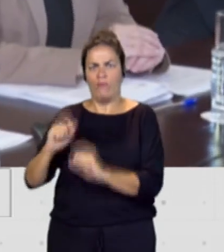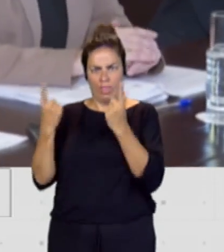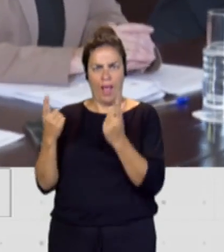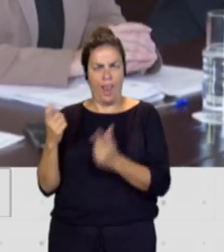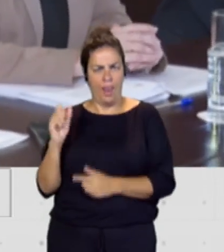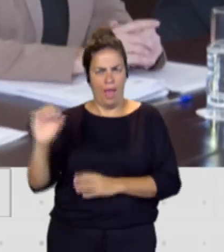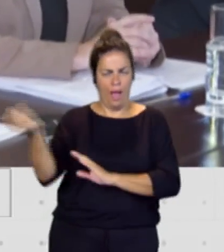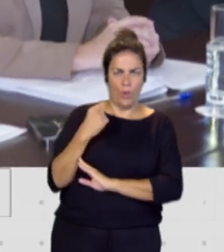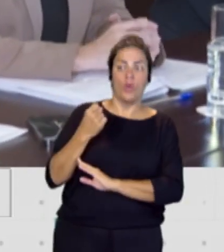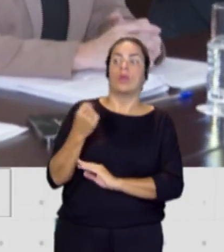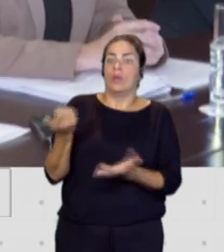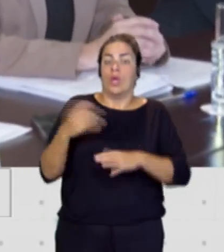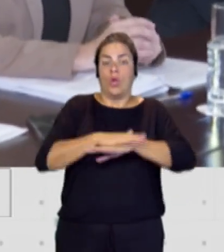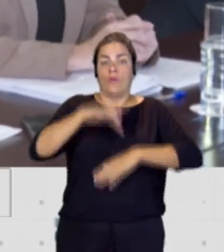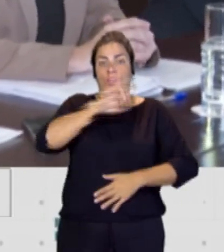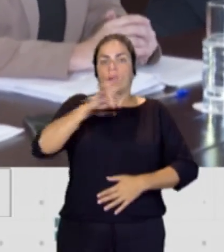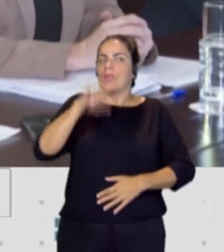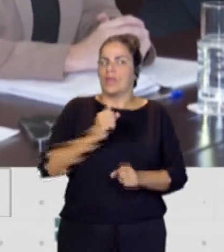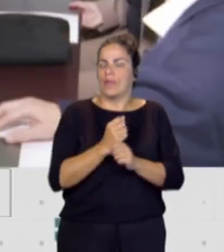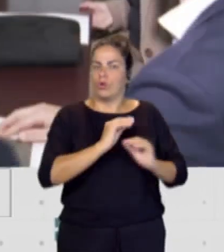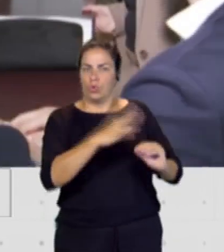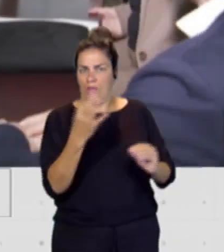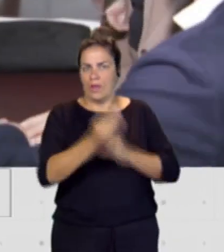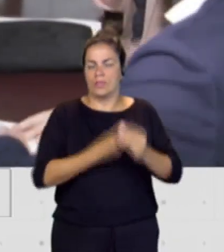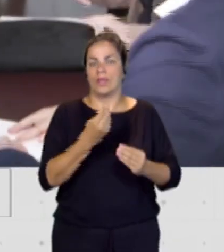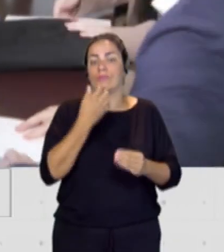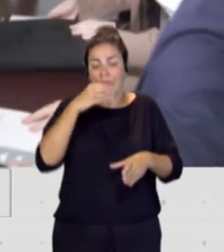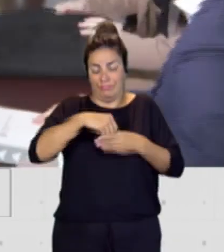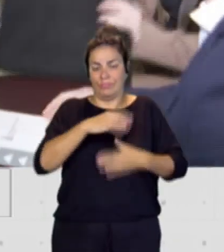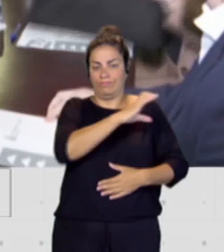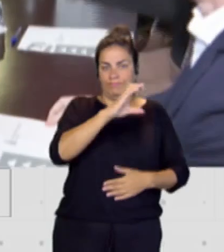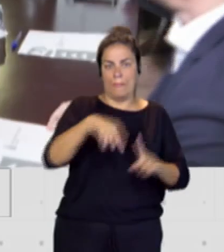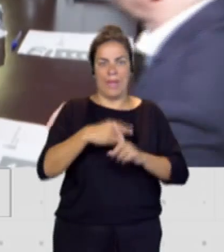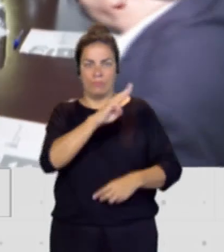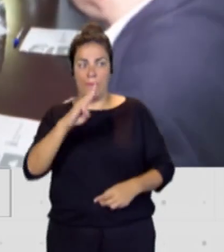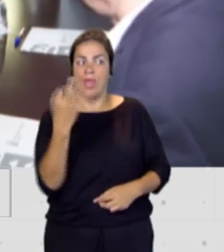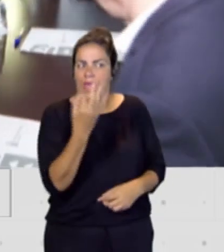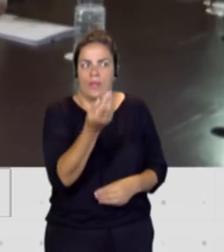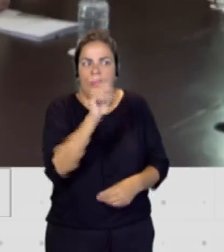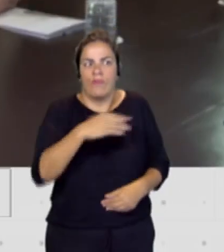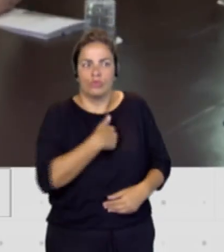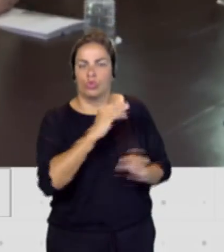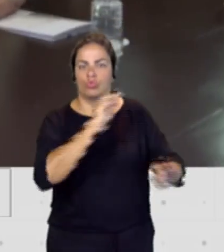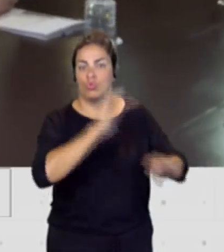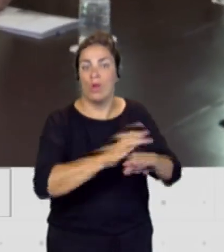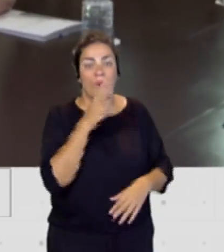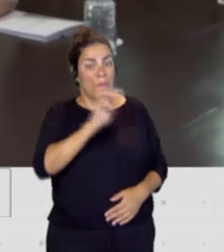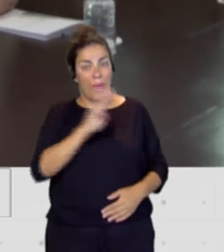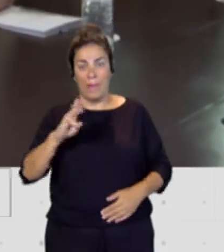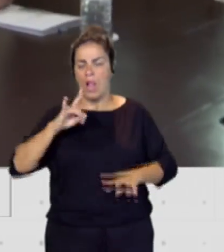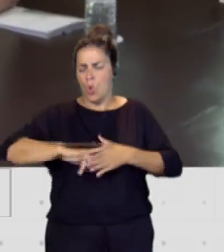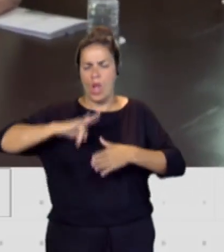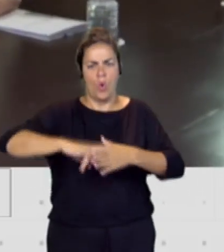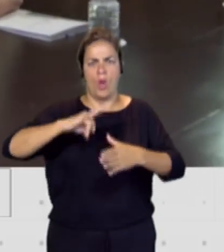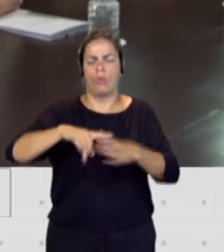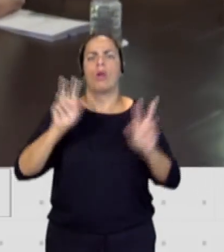evidentemente su trabajo conformado por Coalición Canaria y Partido Popular. Partido Popular que se sienta todos los lunes en el Consejo de Gobierno